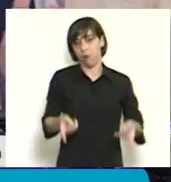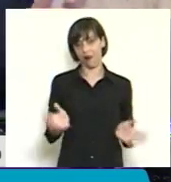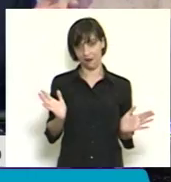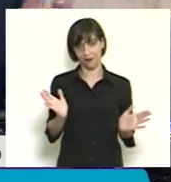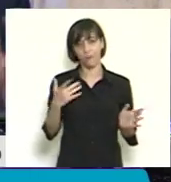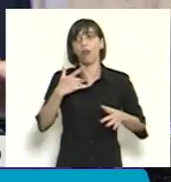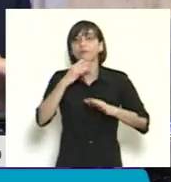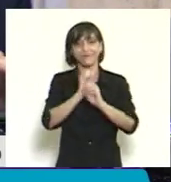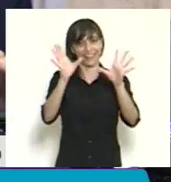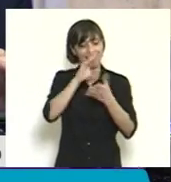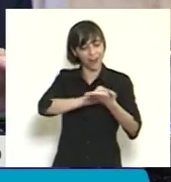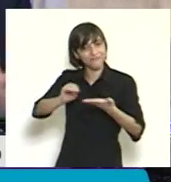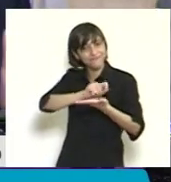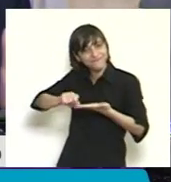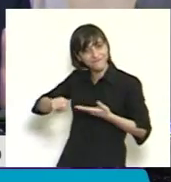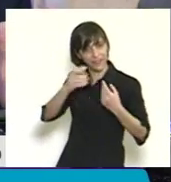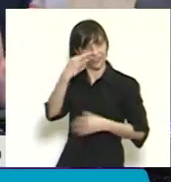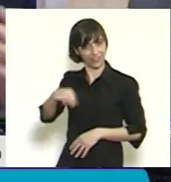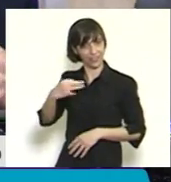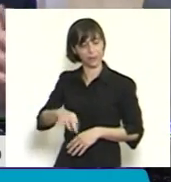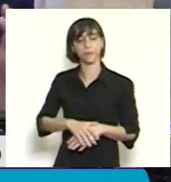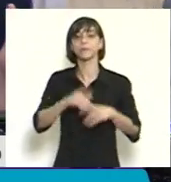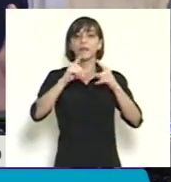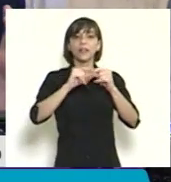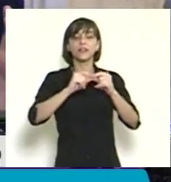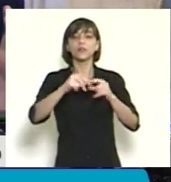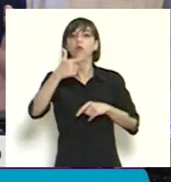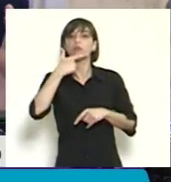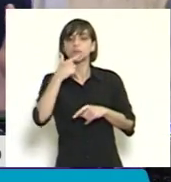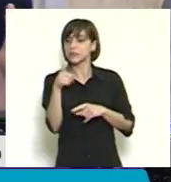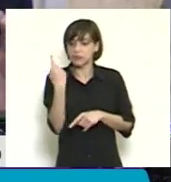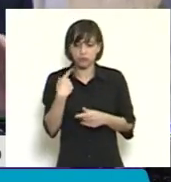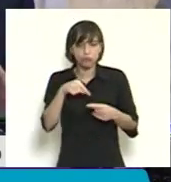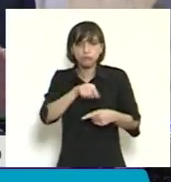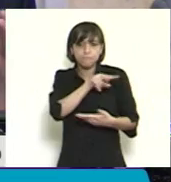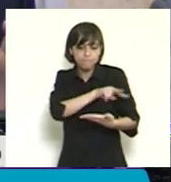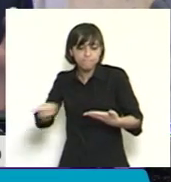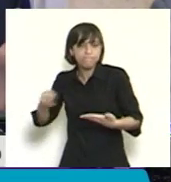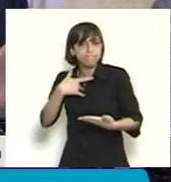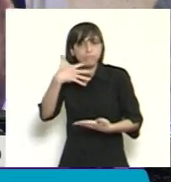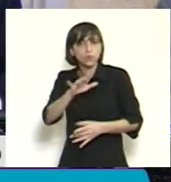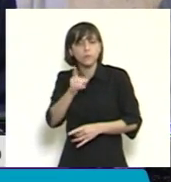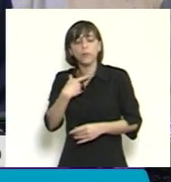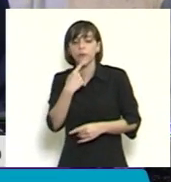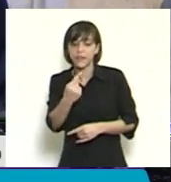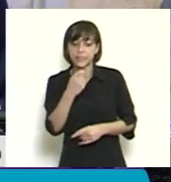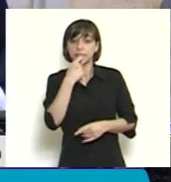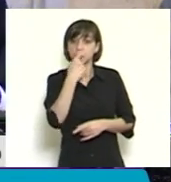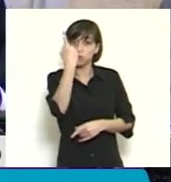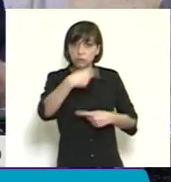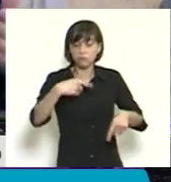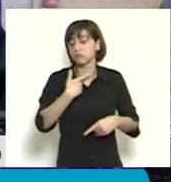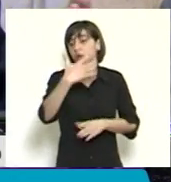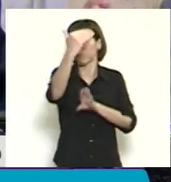Artículo 17, también honestamente no lo entendemos, porque habla de que para hacer una oferta